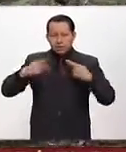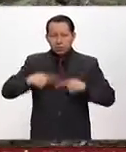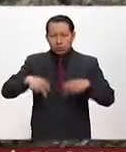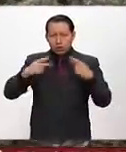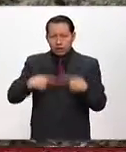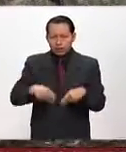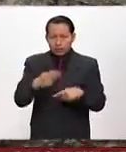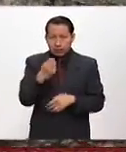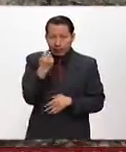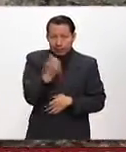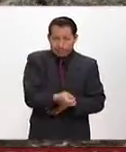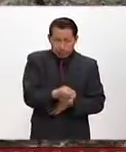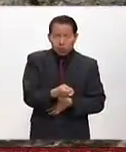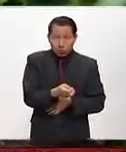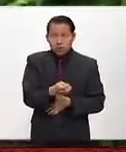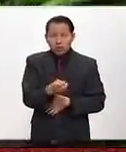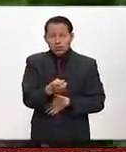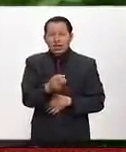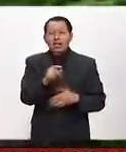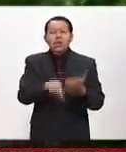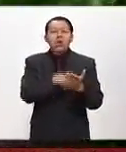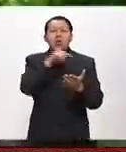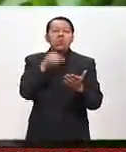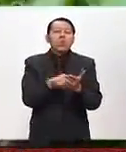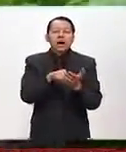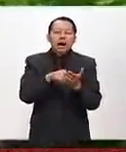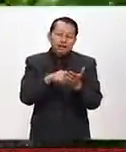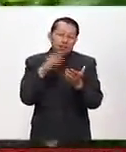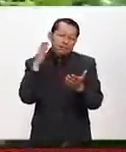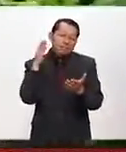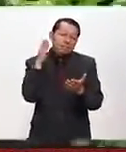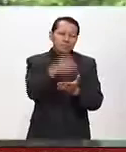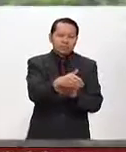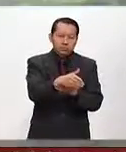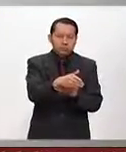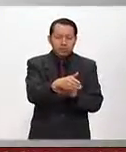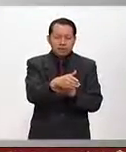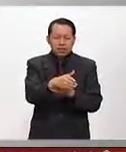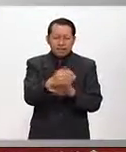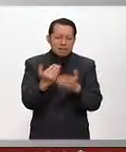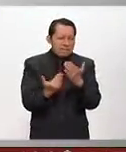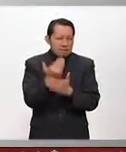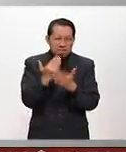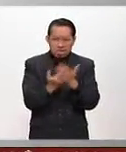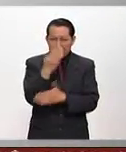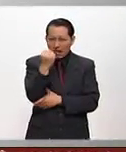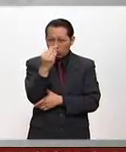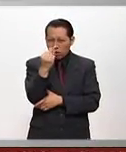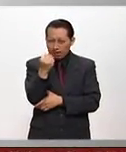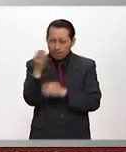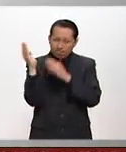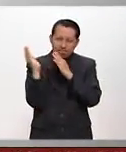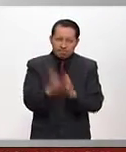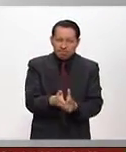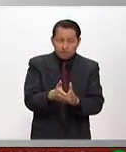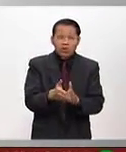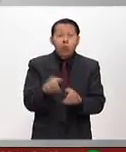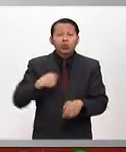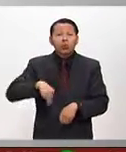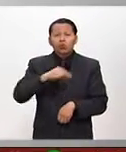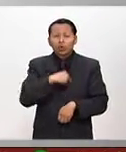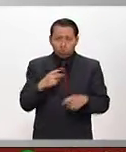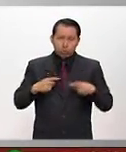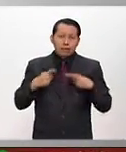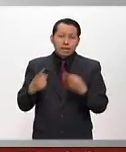Estas llegan a las 9 de la mañana al sitio en la cima, que es donde va a ser la reforestación. Nosotros proporcionamos la